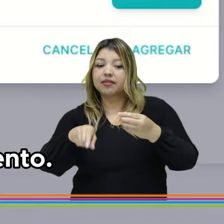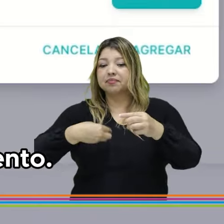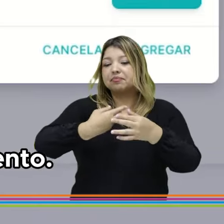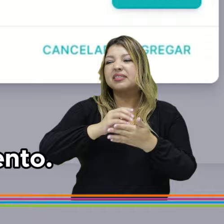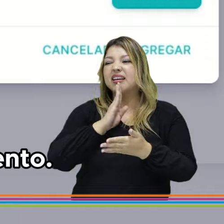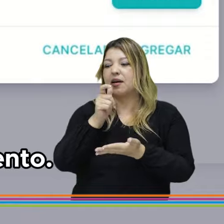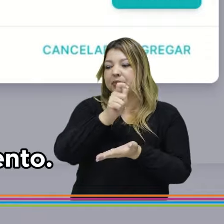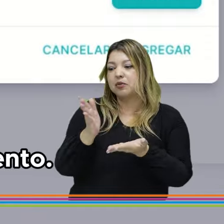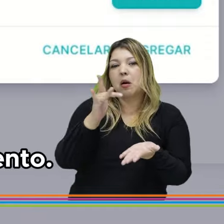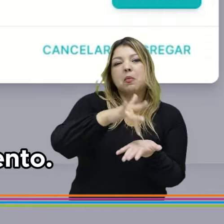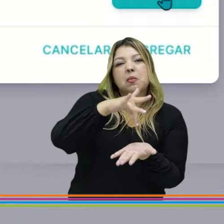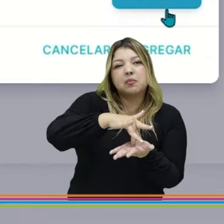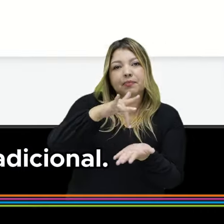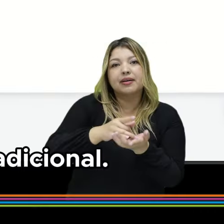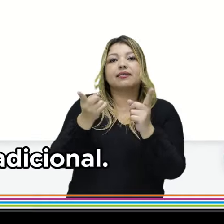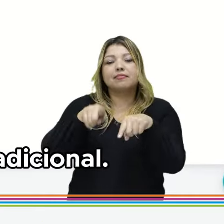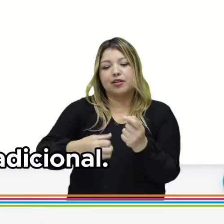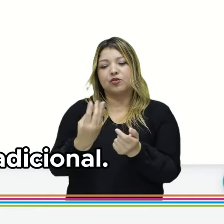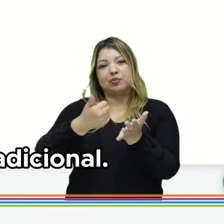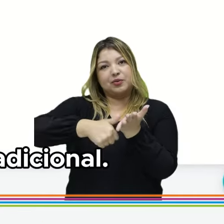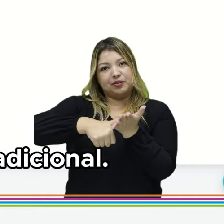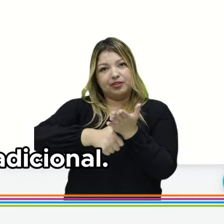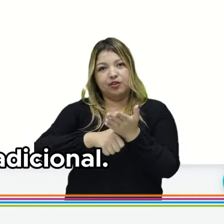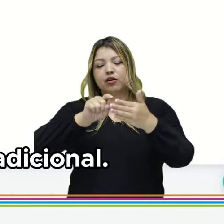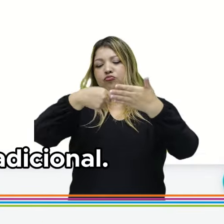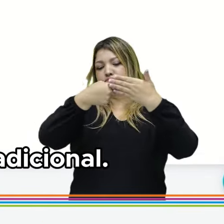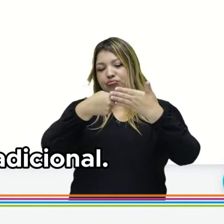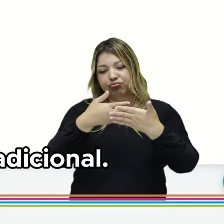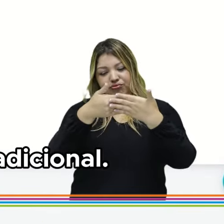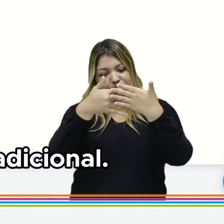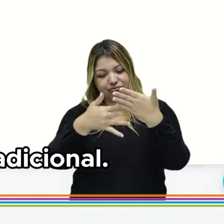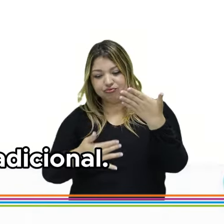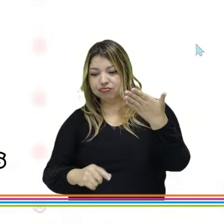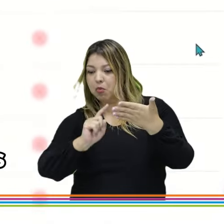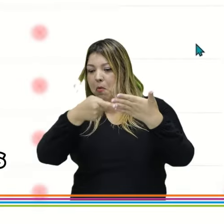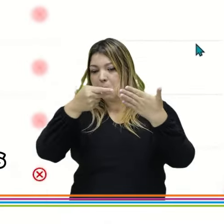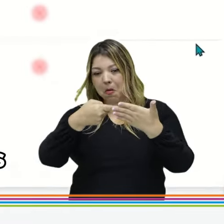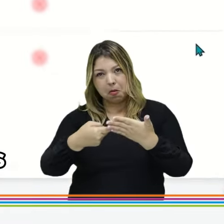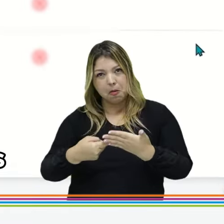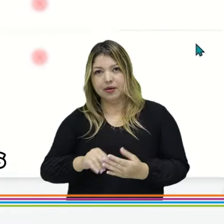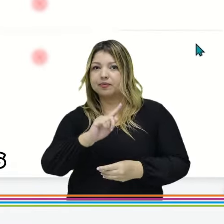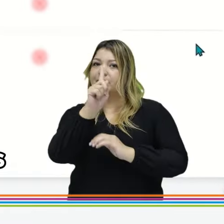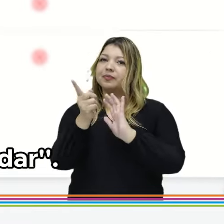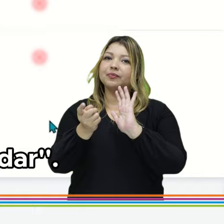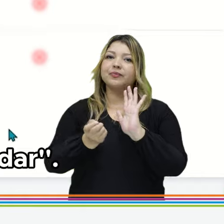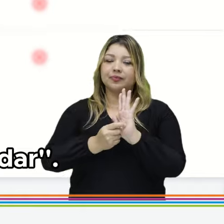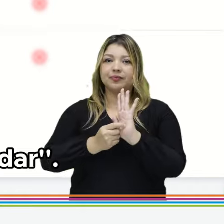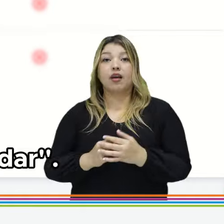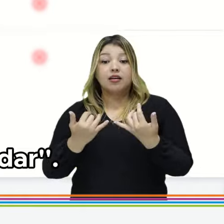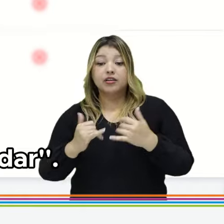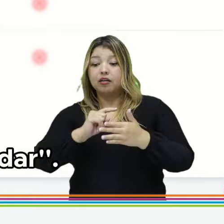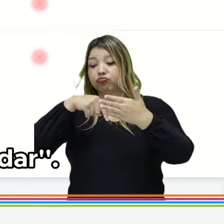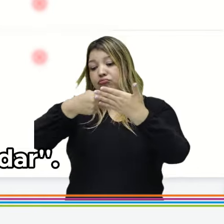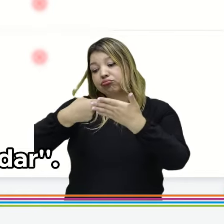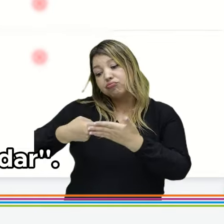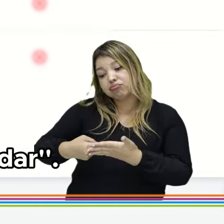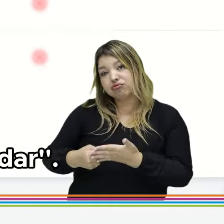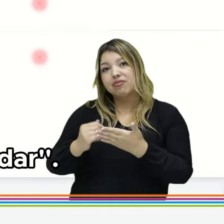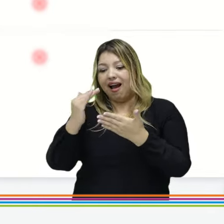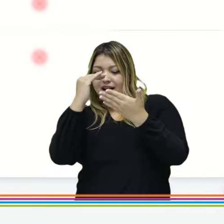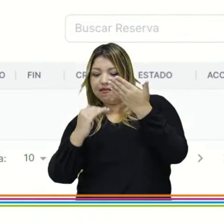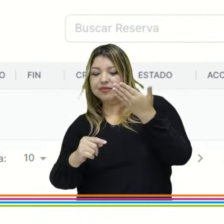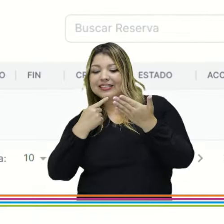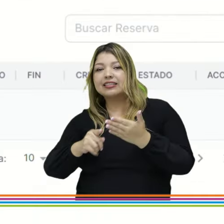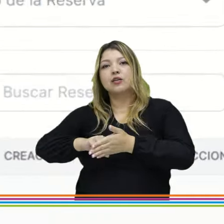con el tipo y número de documento. Recuerda diligenciar la información adicional. Una vez los ingreses a todos, debes dar clic en el botón